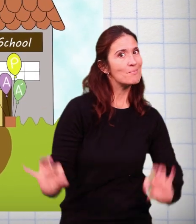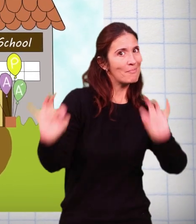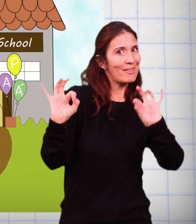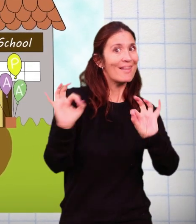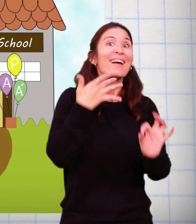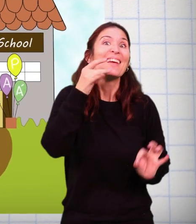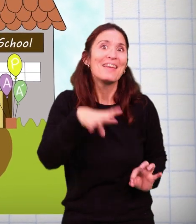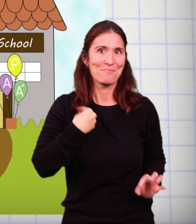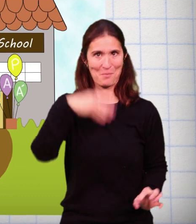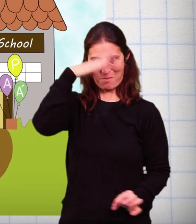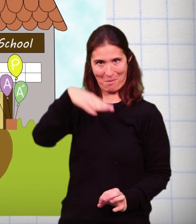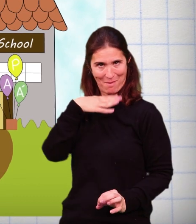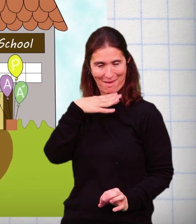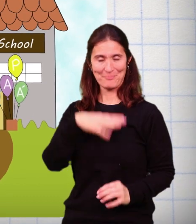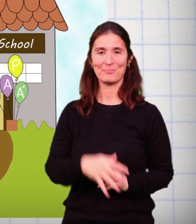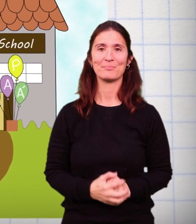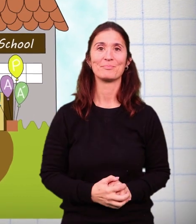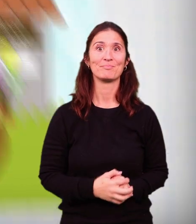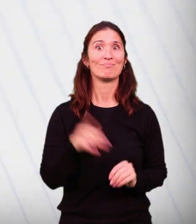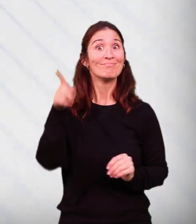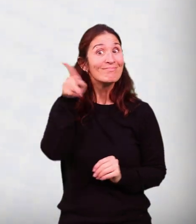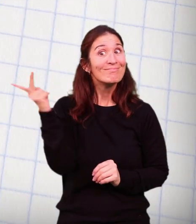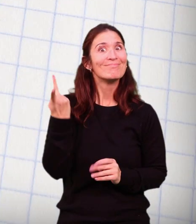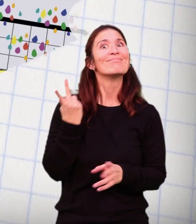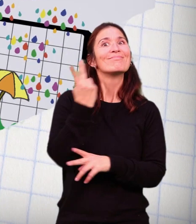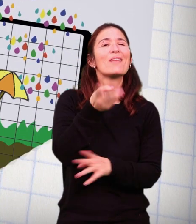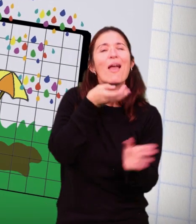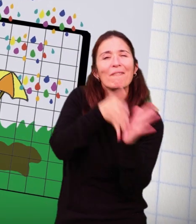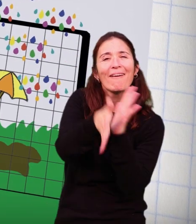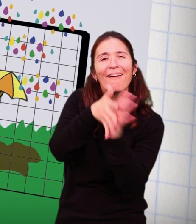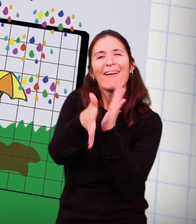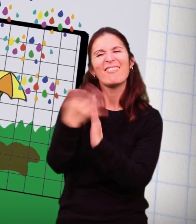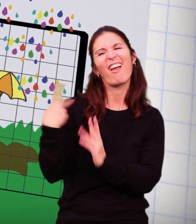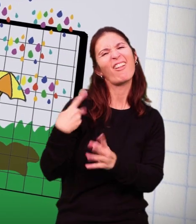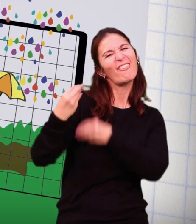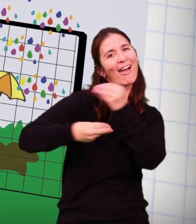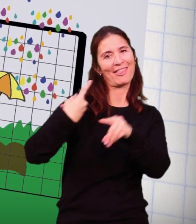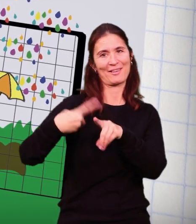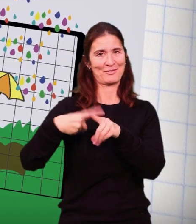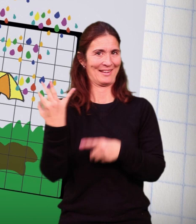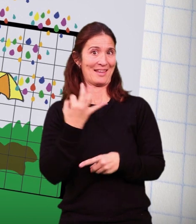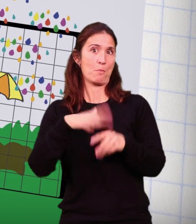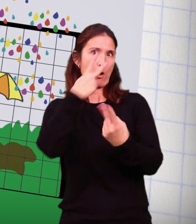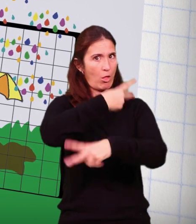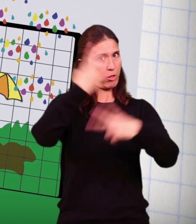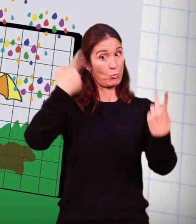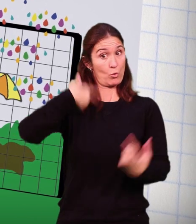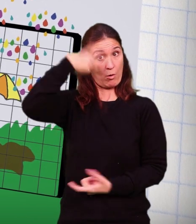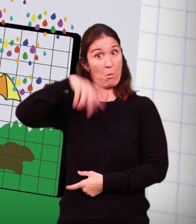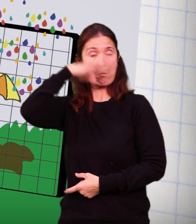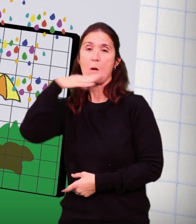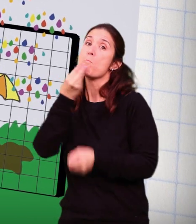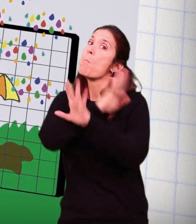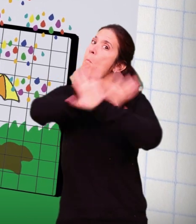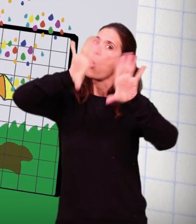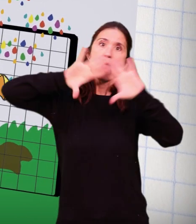especial, su papá. Y contarán a los demás todo lo que hacen juntos para demostrar que sus papás son